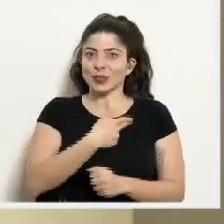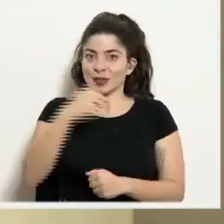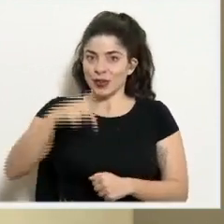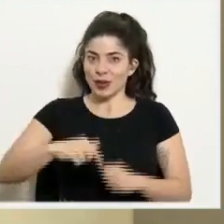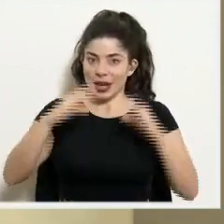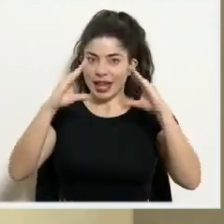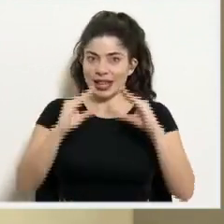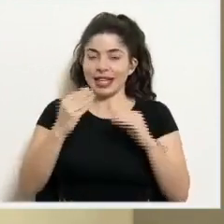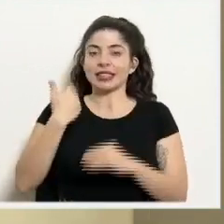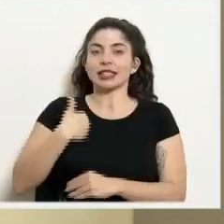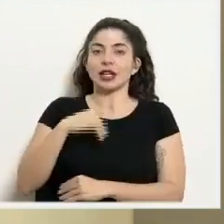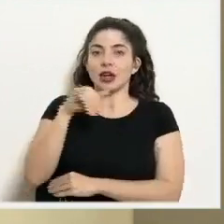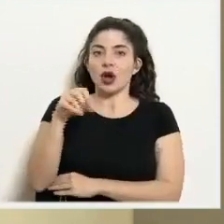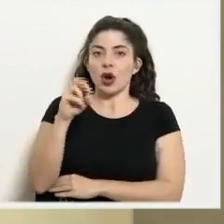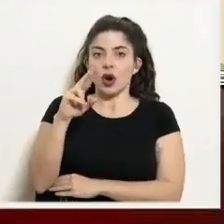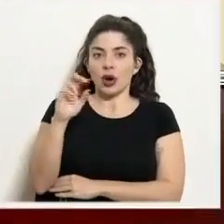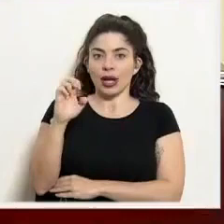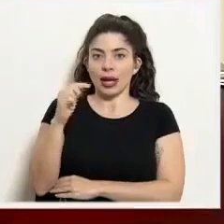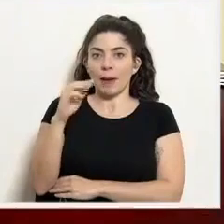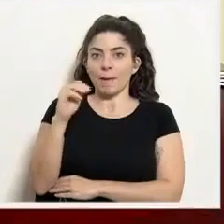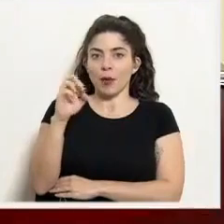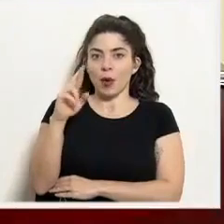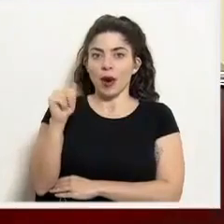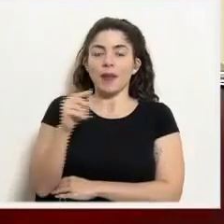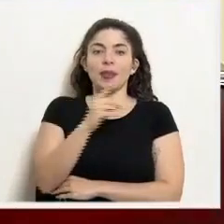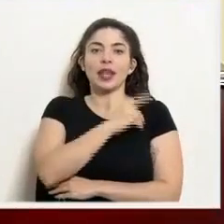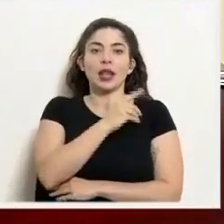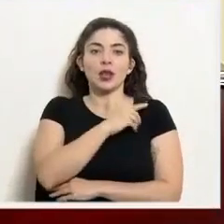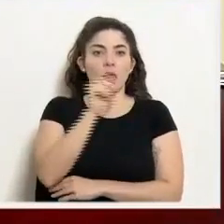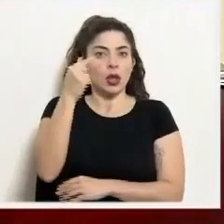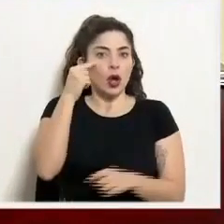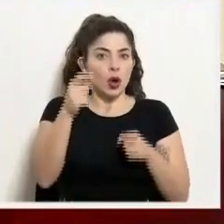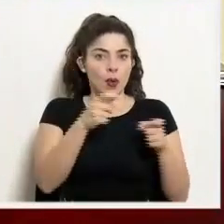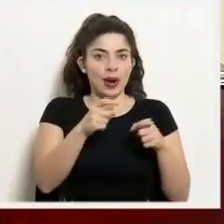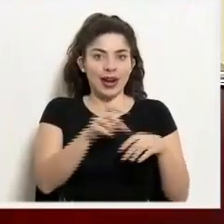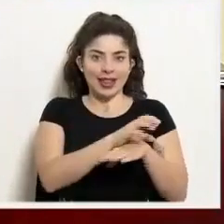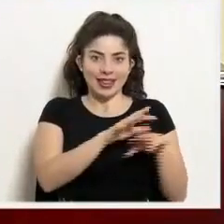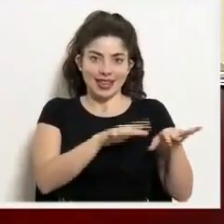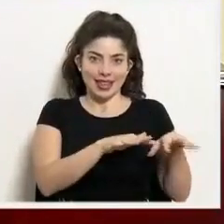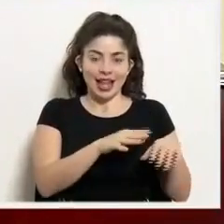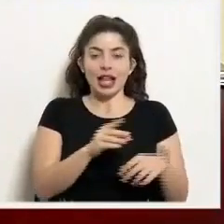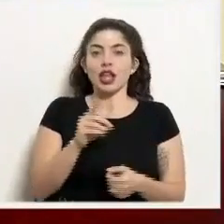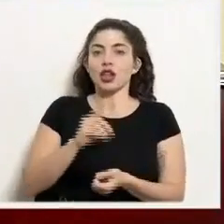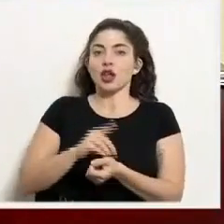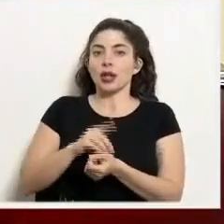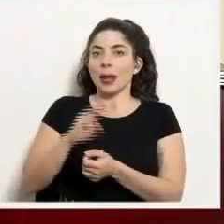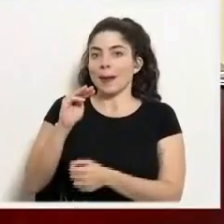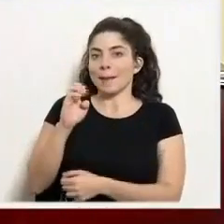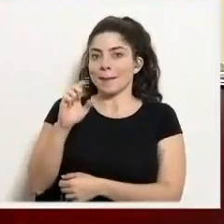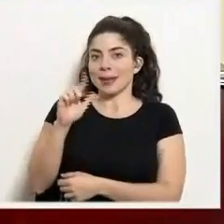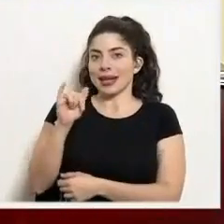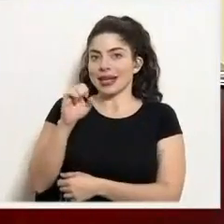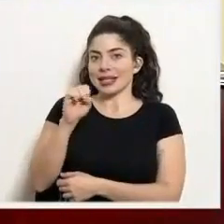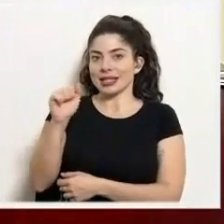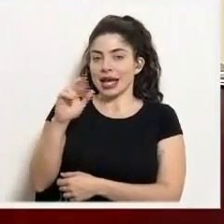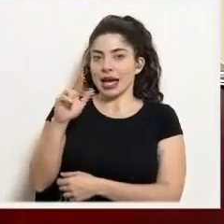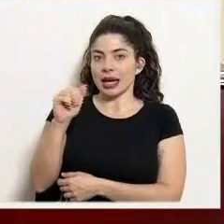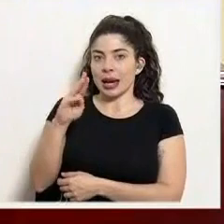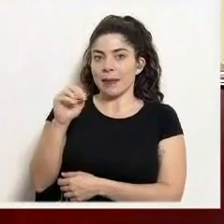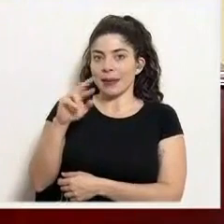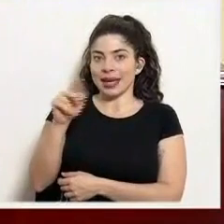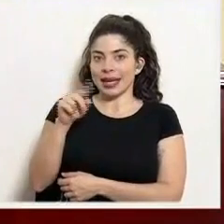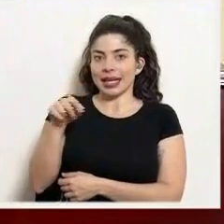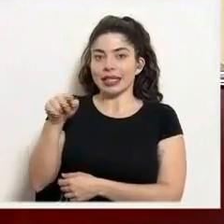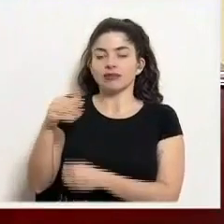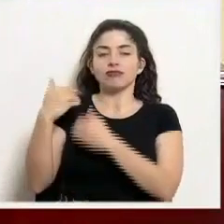esta tarde, al señor Jorge Mora, director de Gobernanza Digital, y a la doctora Melisa Ramírez, de Vigilancia de la Salud.